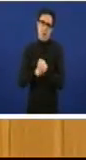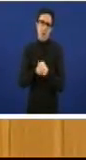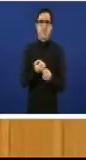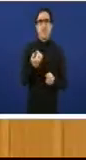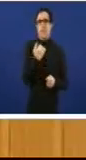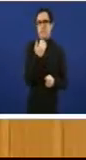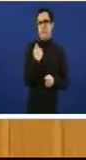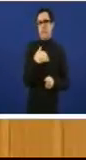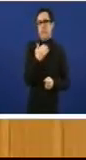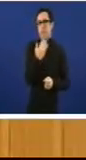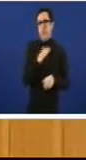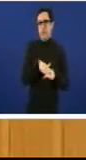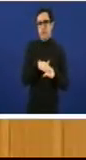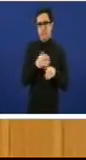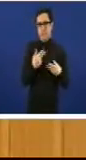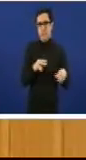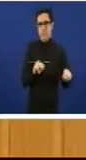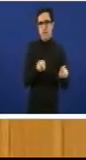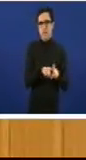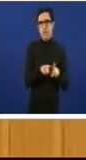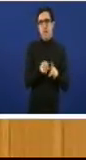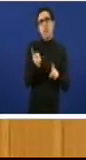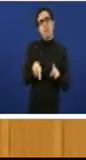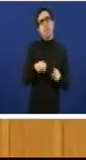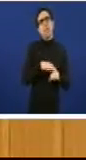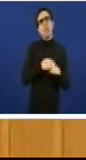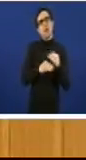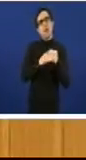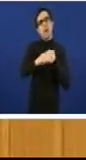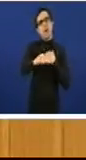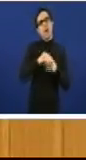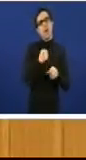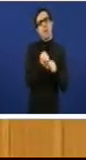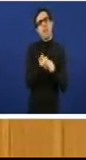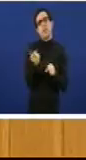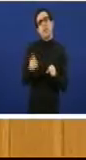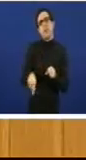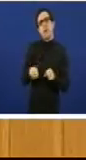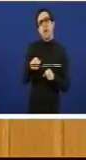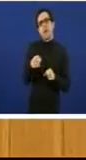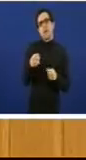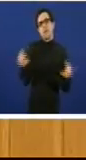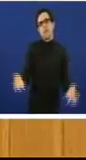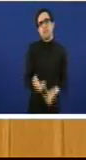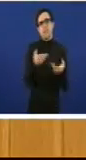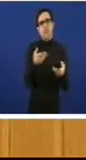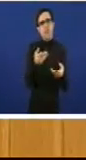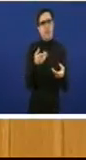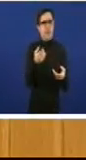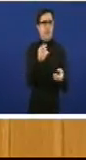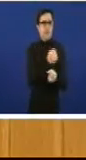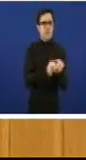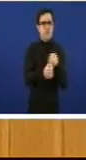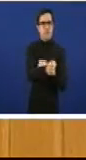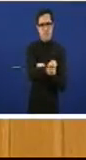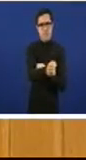en canto o mantemento do emprego tamén proponhemos que se incentive o contrato relevo ou desde logo que na